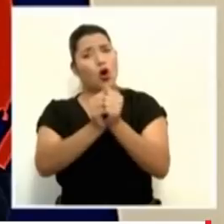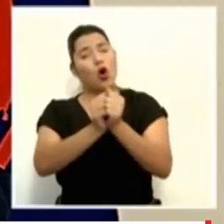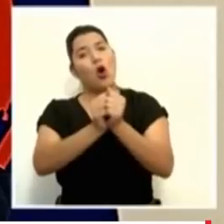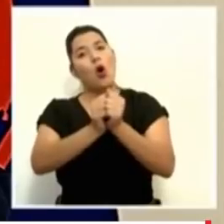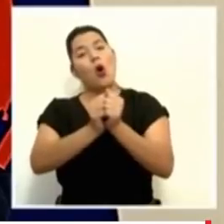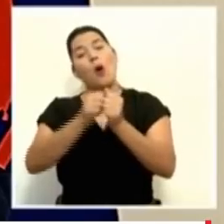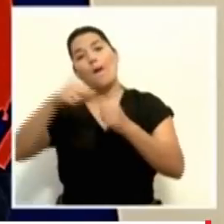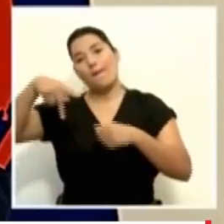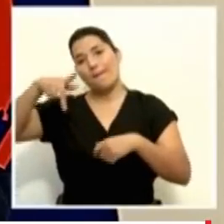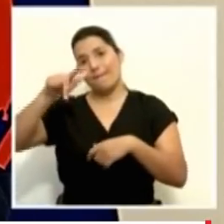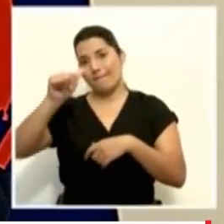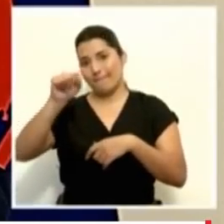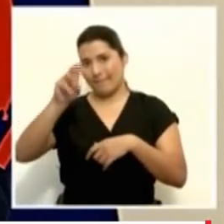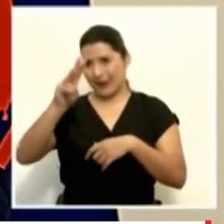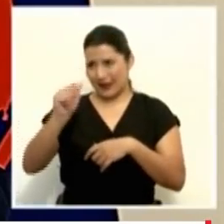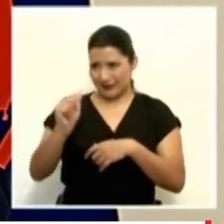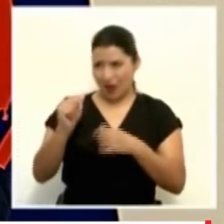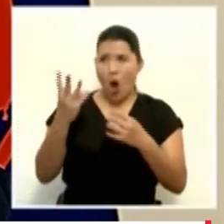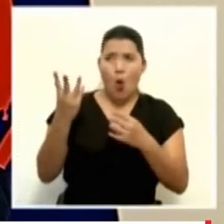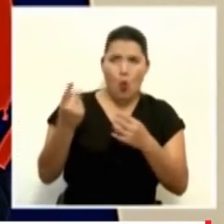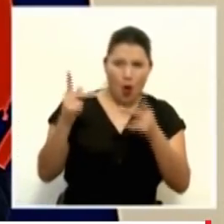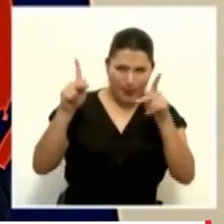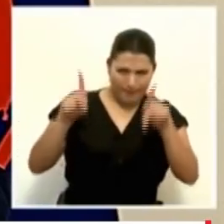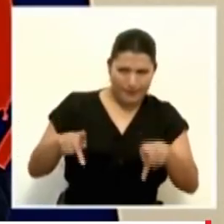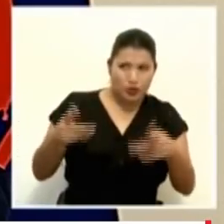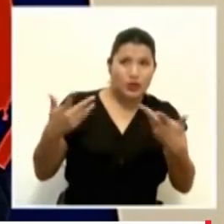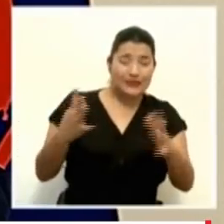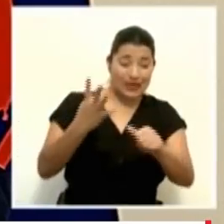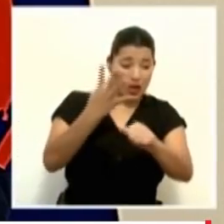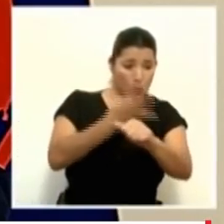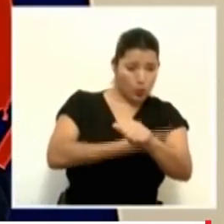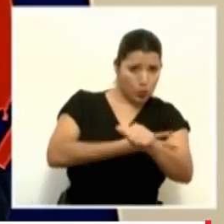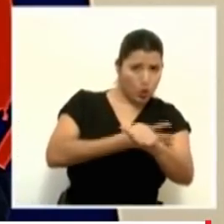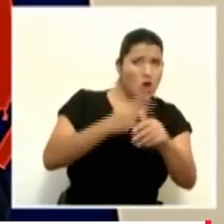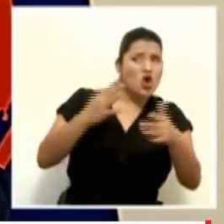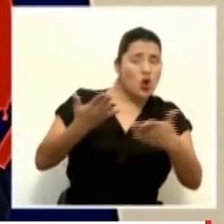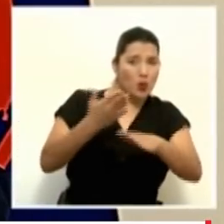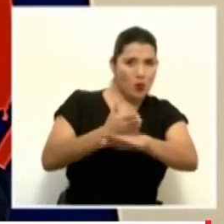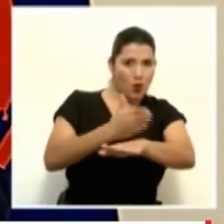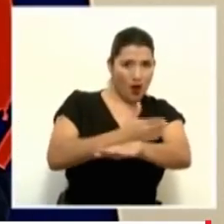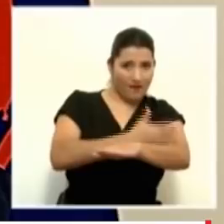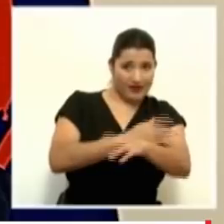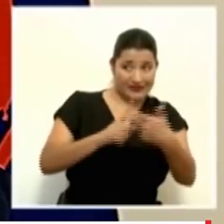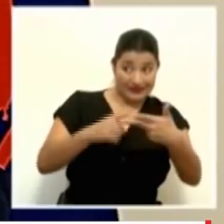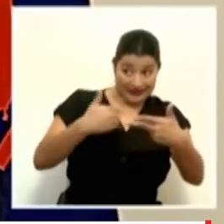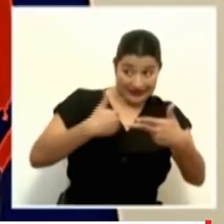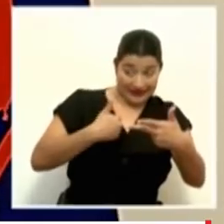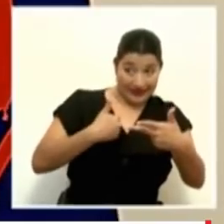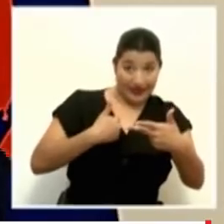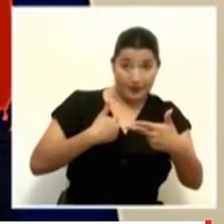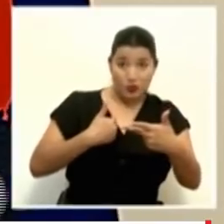y si al día de hoy tenemos suficientes suministros para la realización de las pruebas.